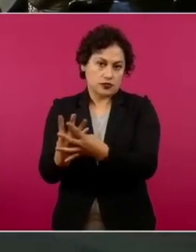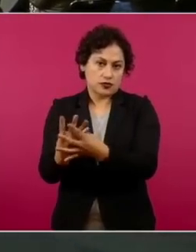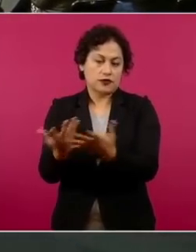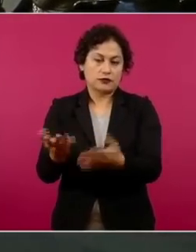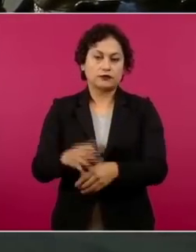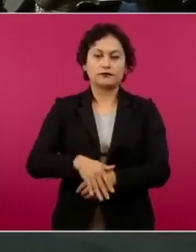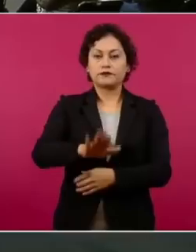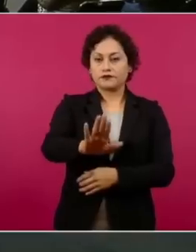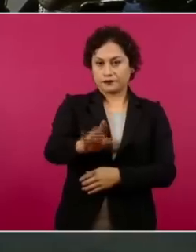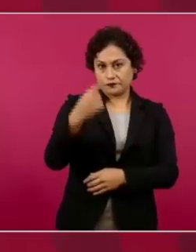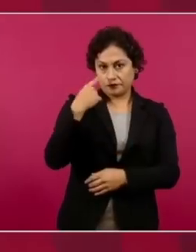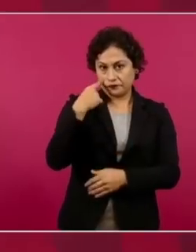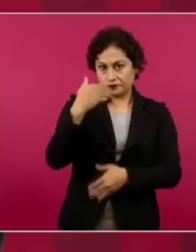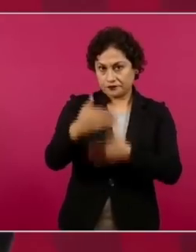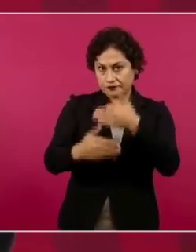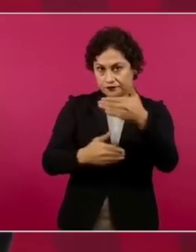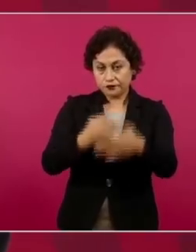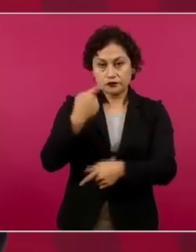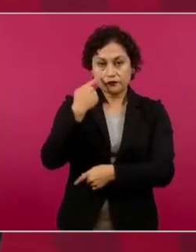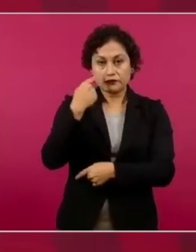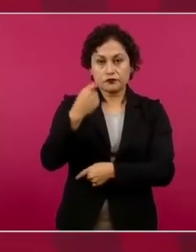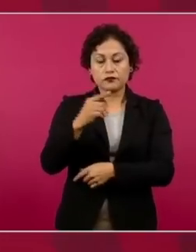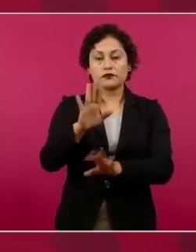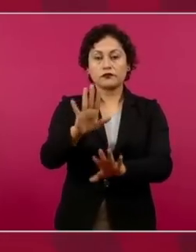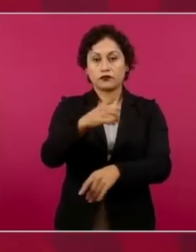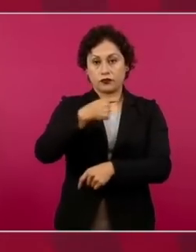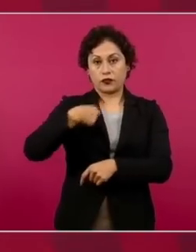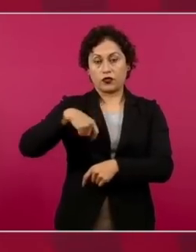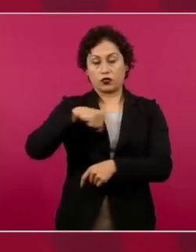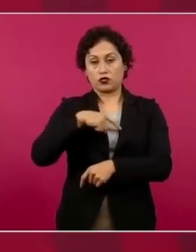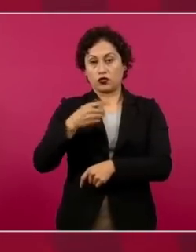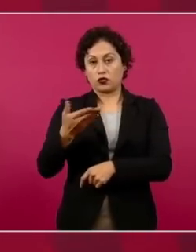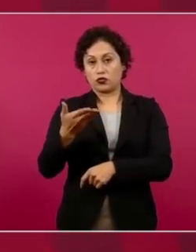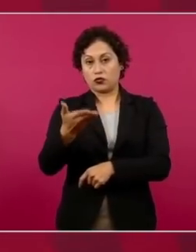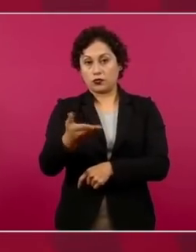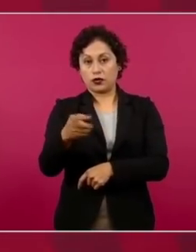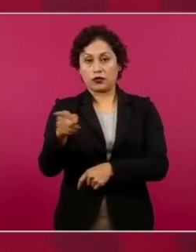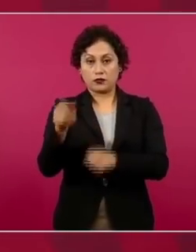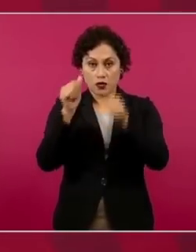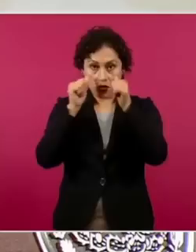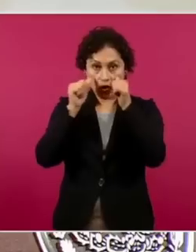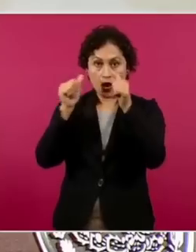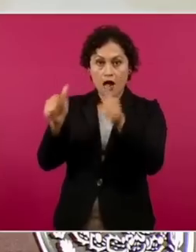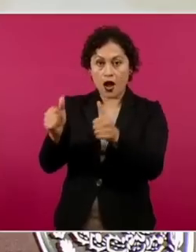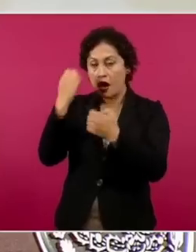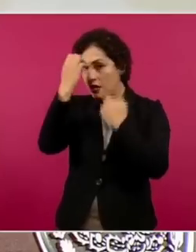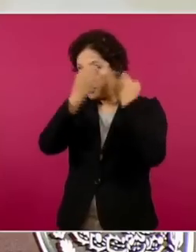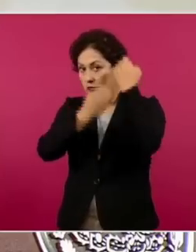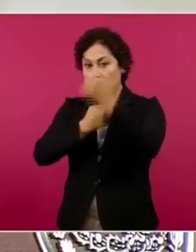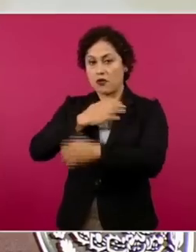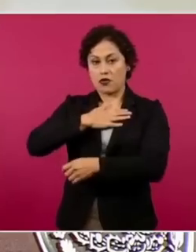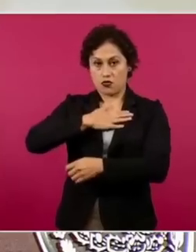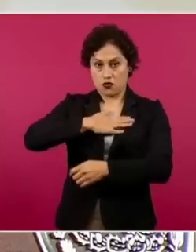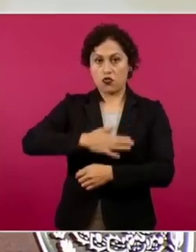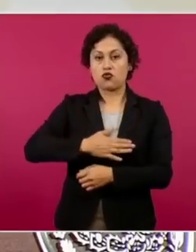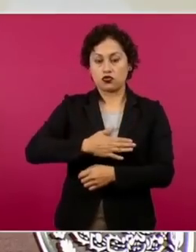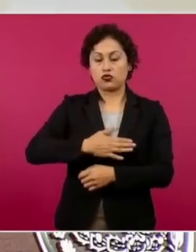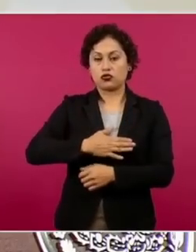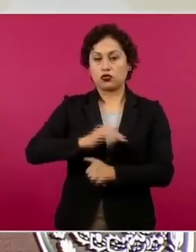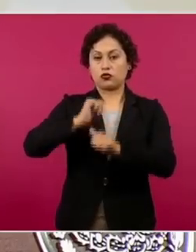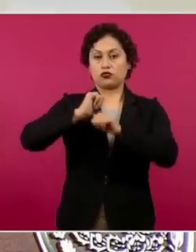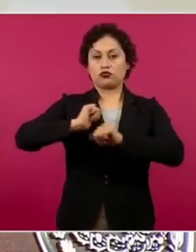y te ofrecemos que se le va a dar un trato justo y lo va a atender